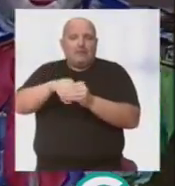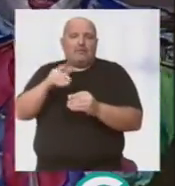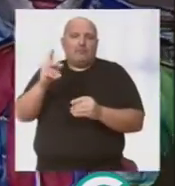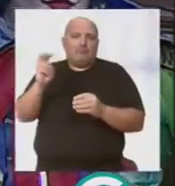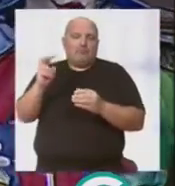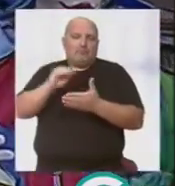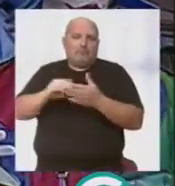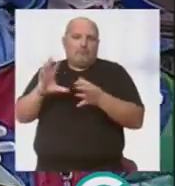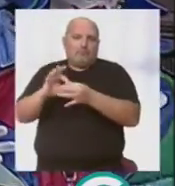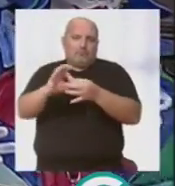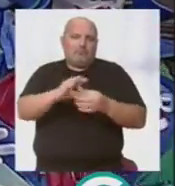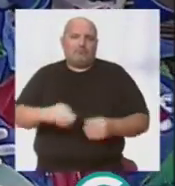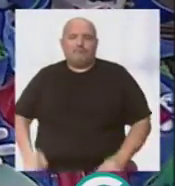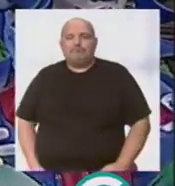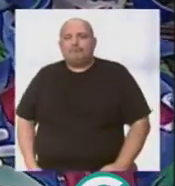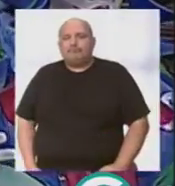Rivas y José Manuel Cardoso.